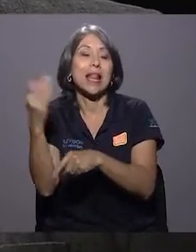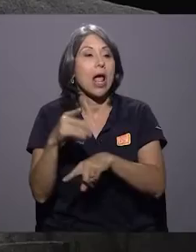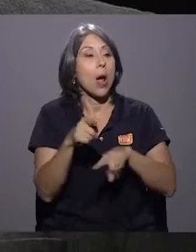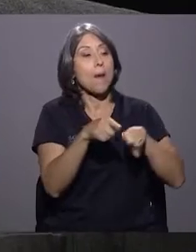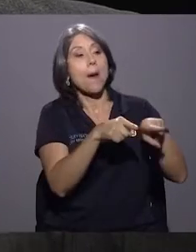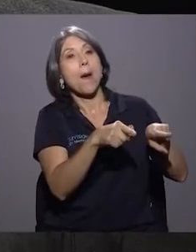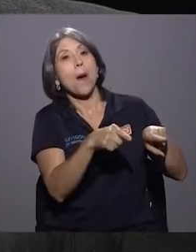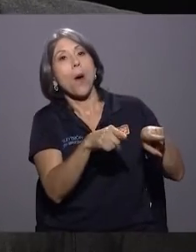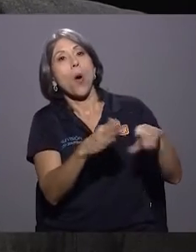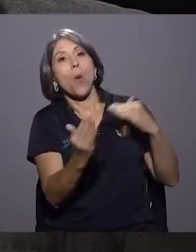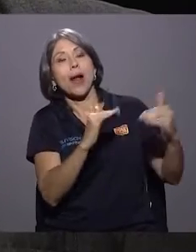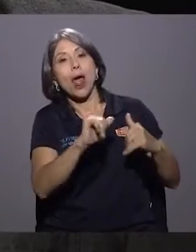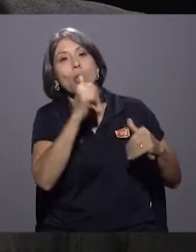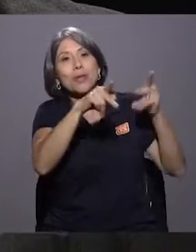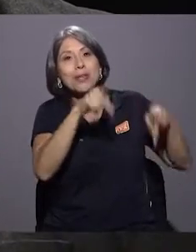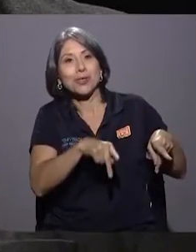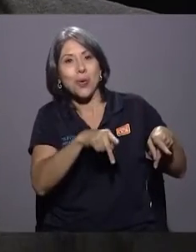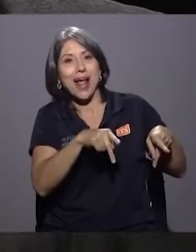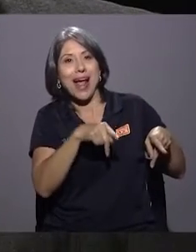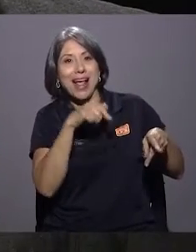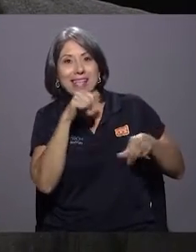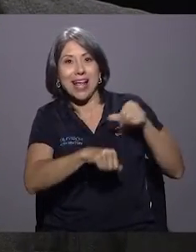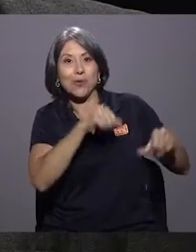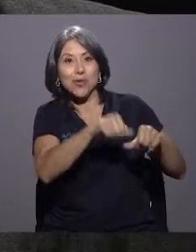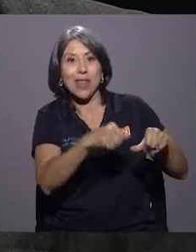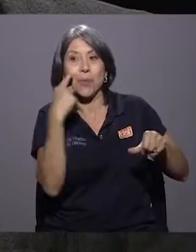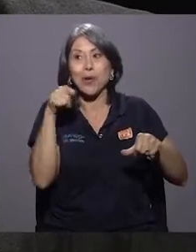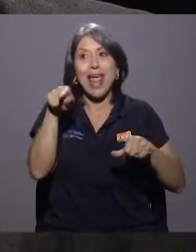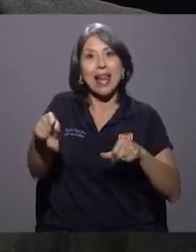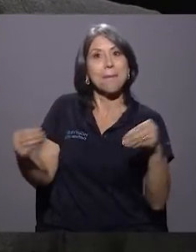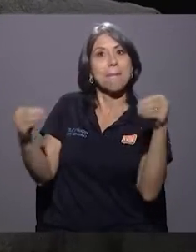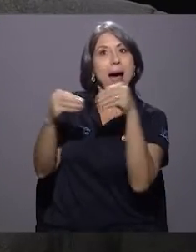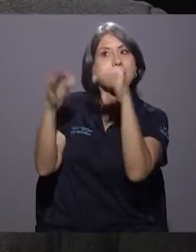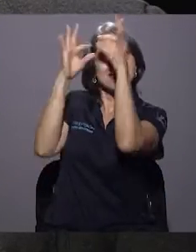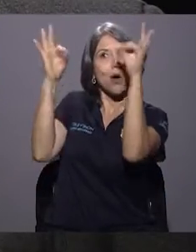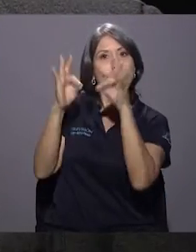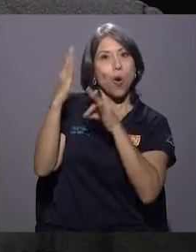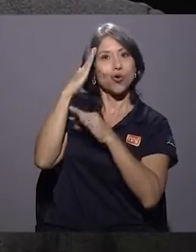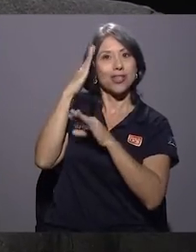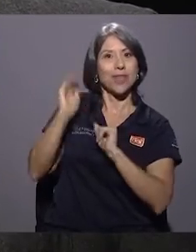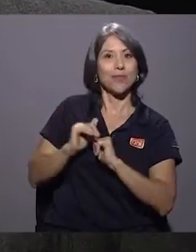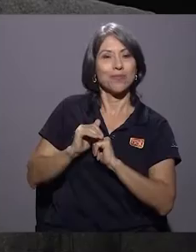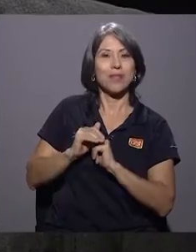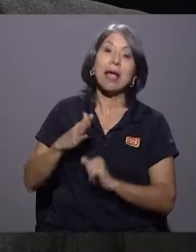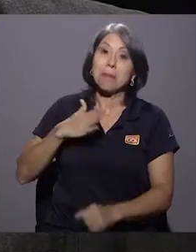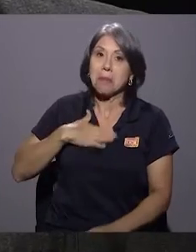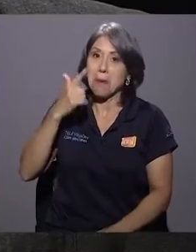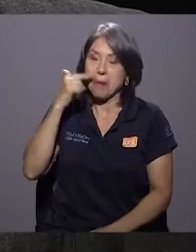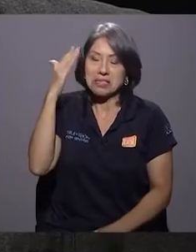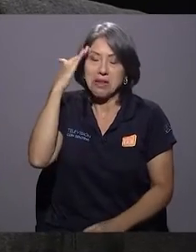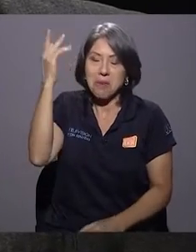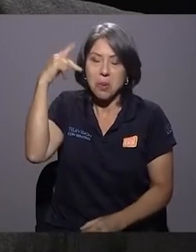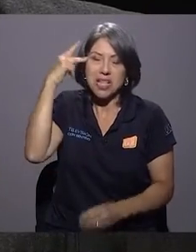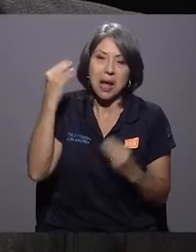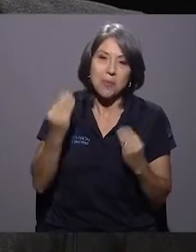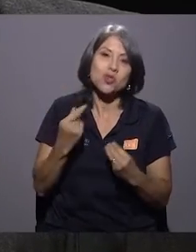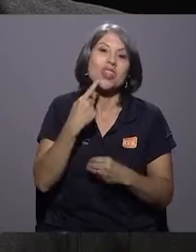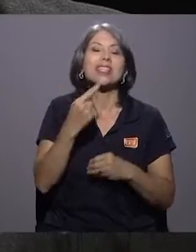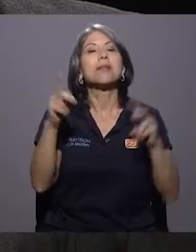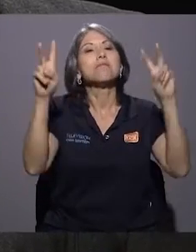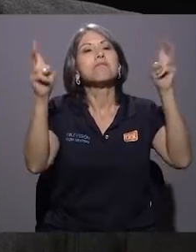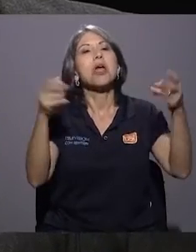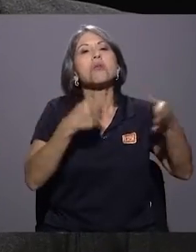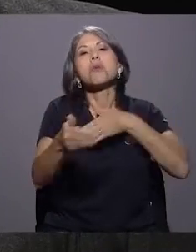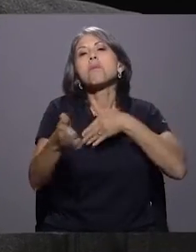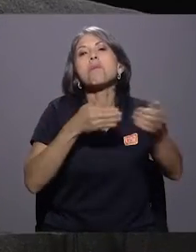luchando contra ese alcalde, porque es mucho más conocido. En política, papá, que sabe bastante de política, siempre decía, no importa si hablan